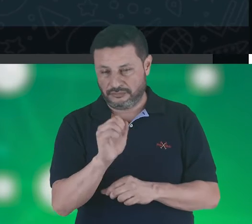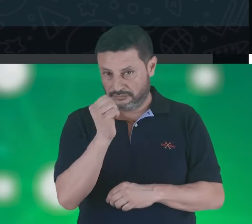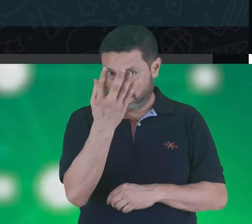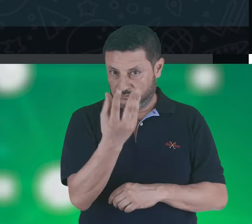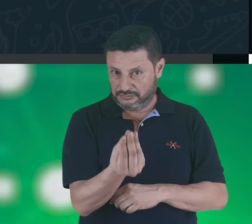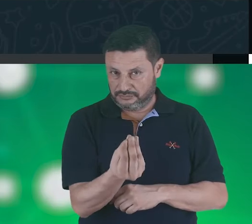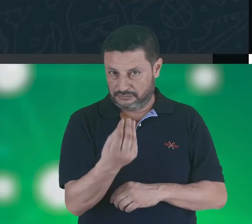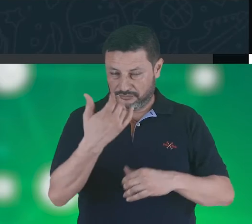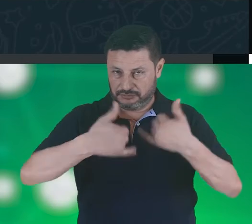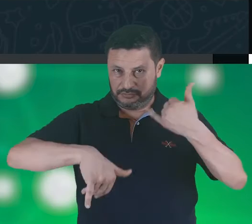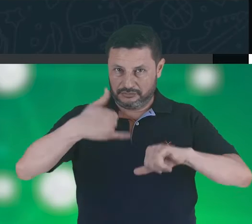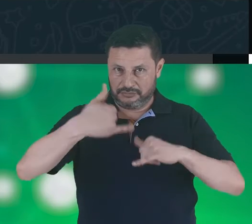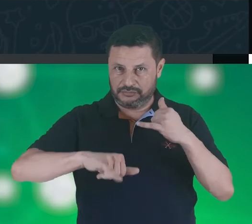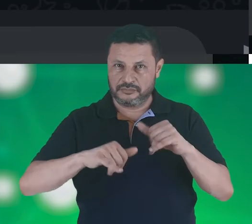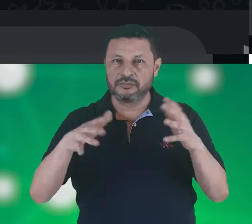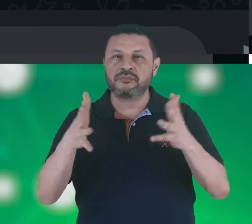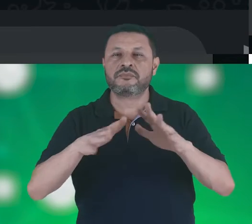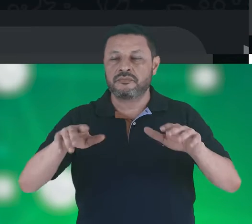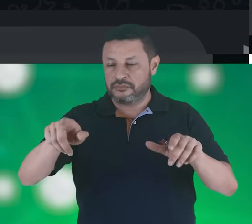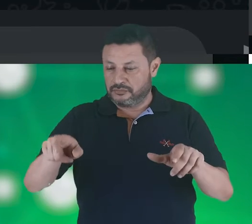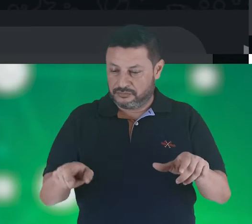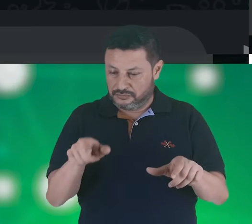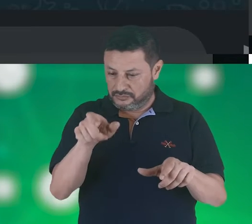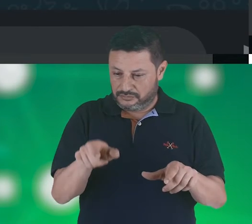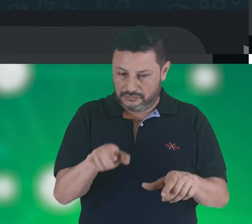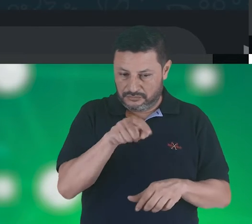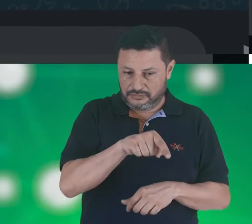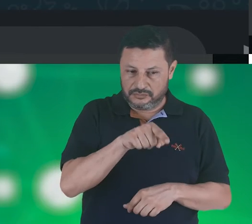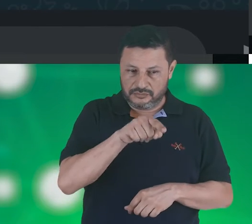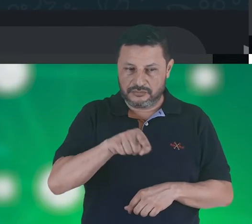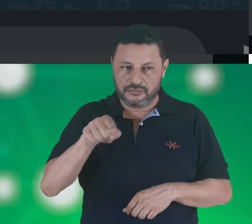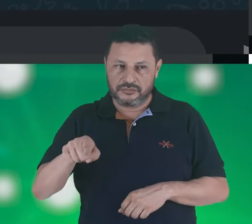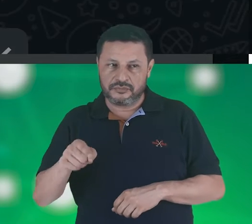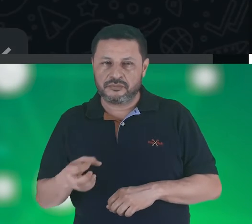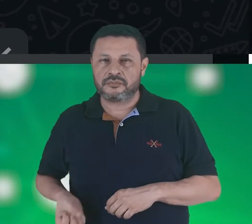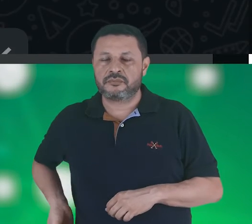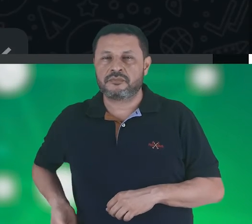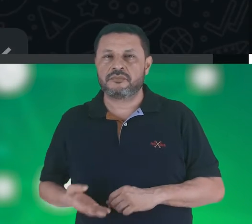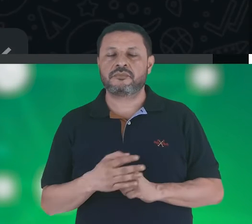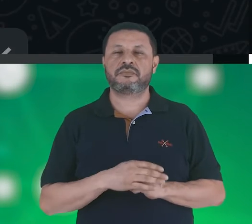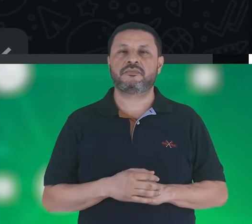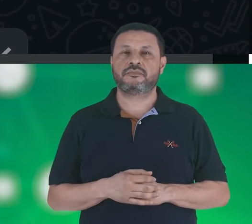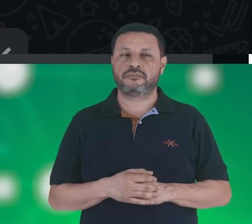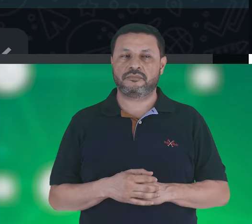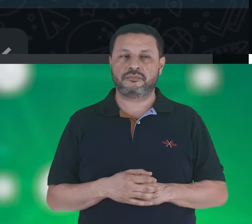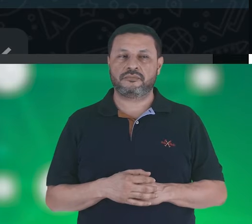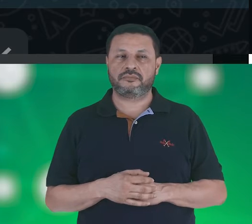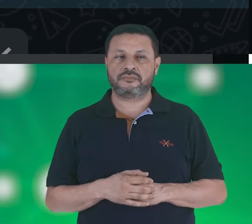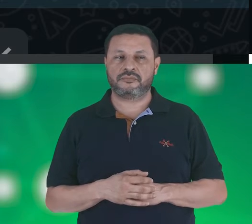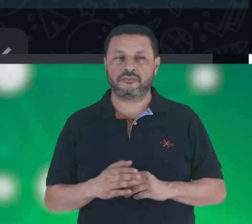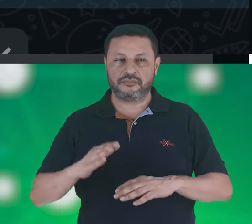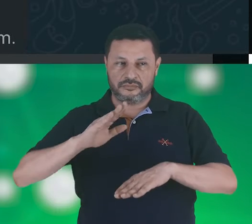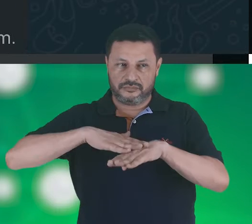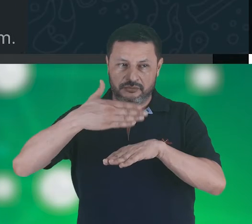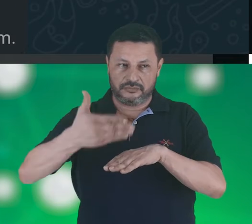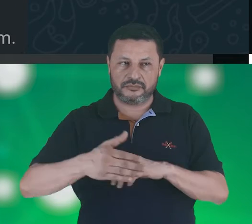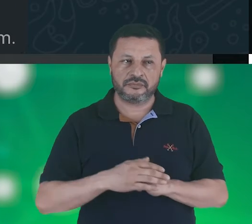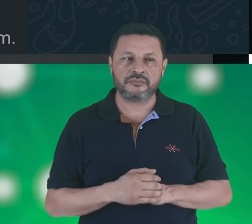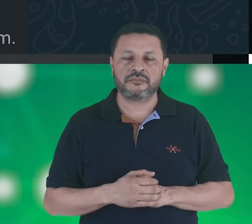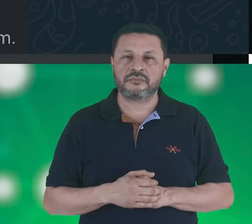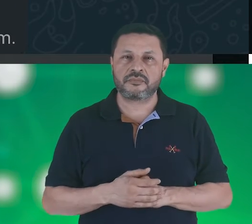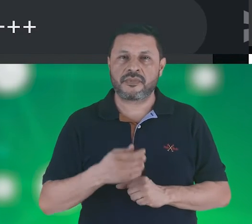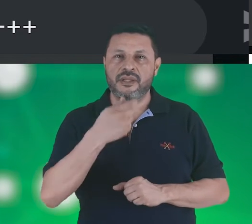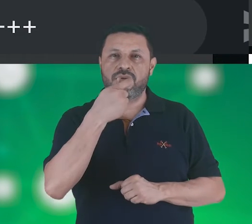del partido, la zona donde se supone lanzó el equipo A. Acto seguido,